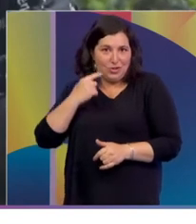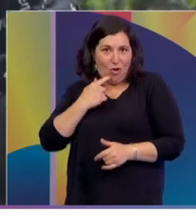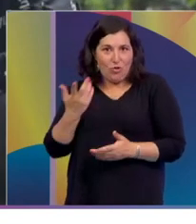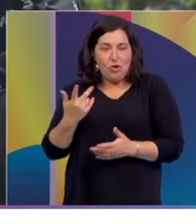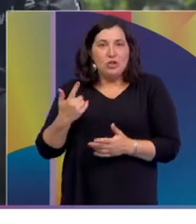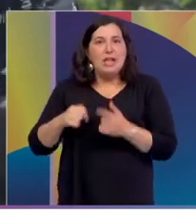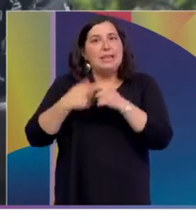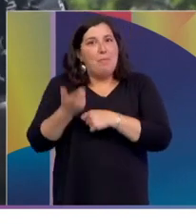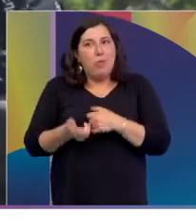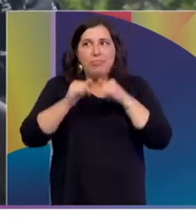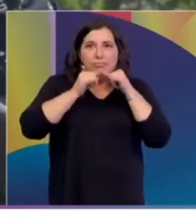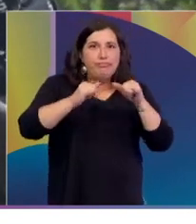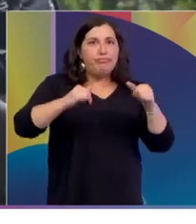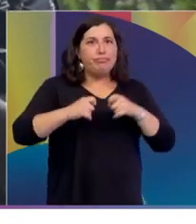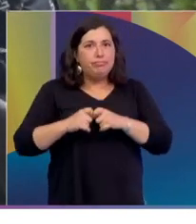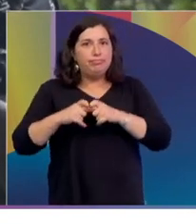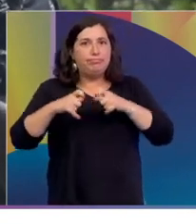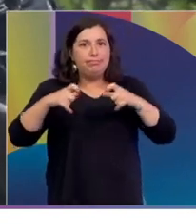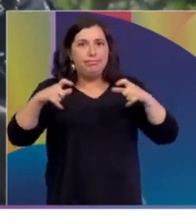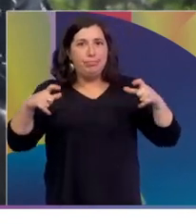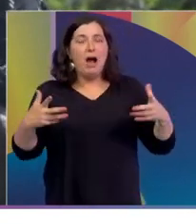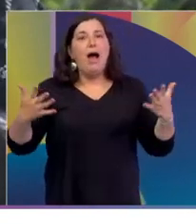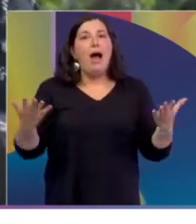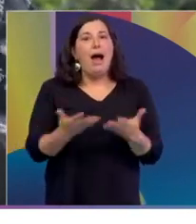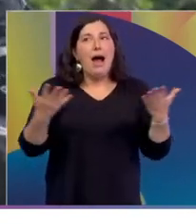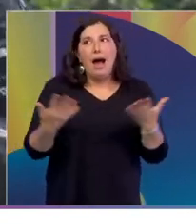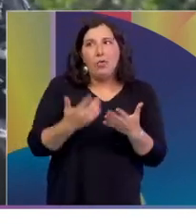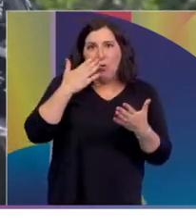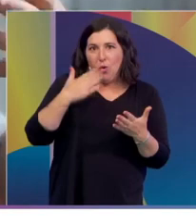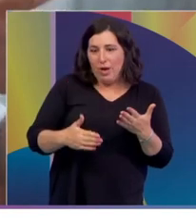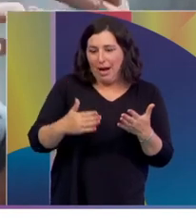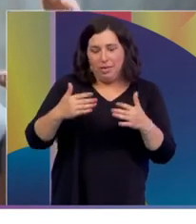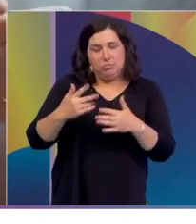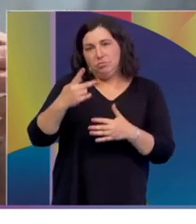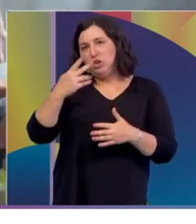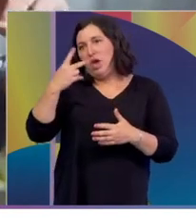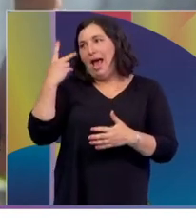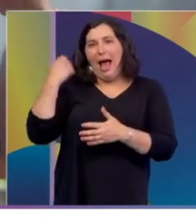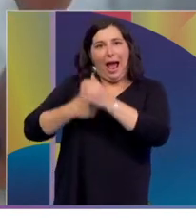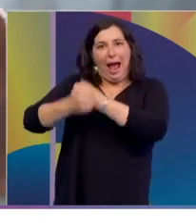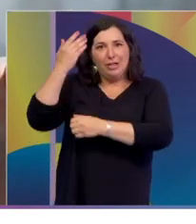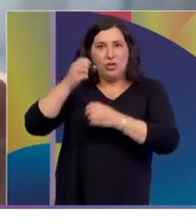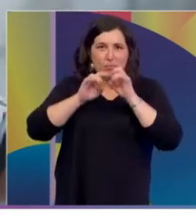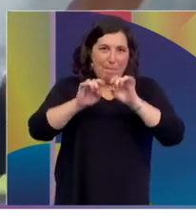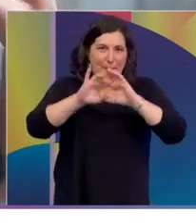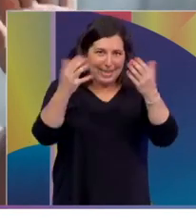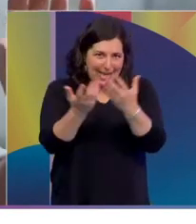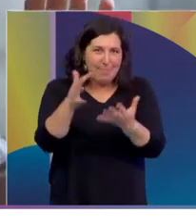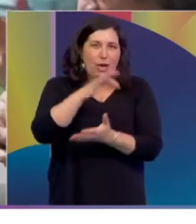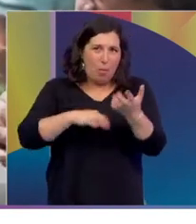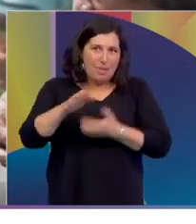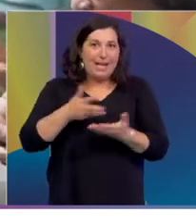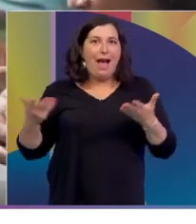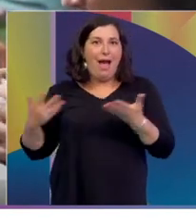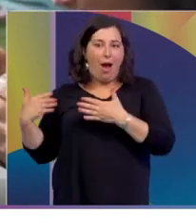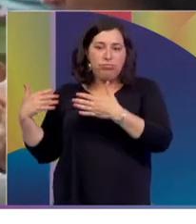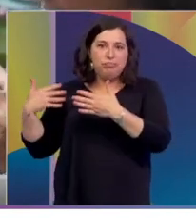Que en la actualidad, sin contar estos años de pandemia, que fueron medios complicados, tenemos más de